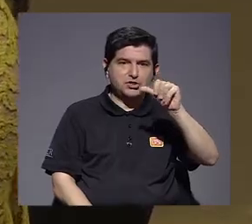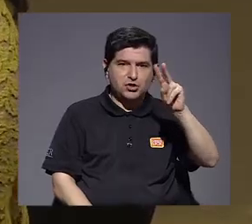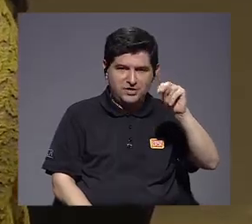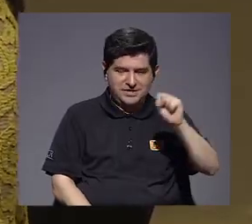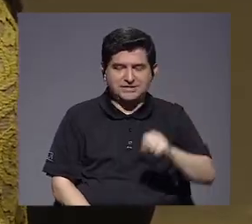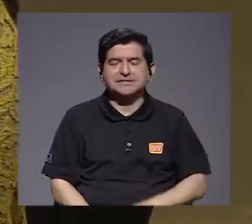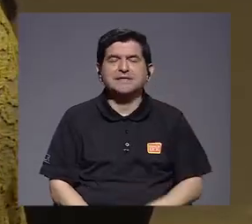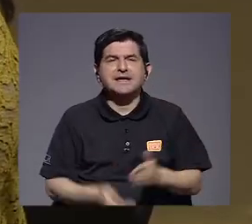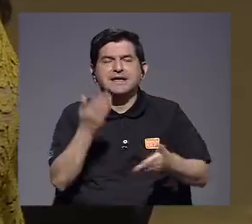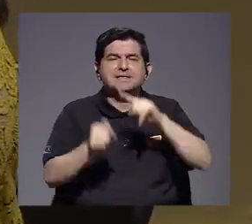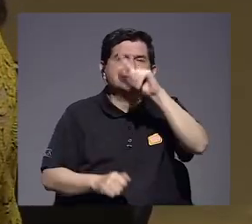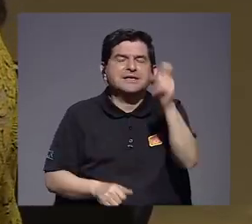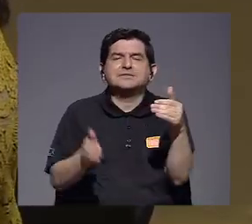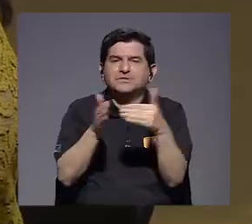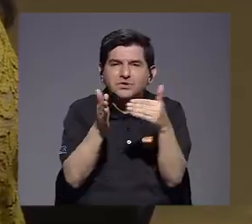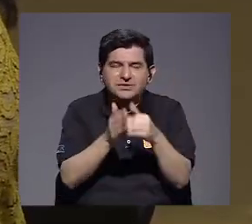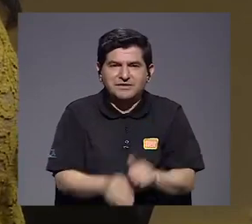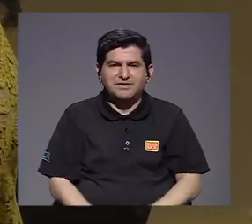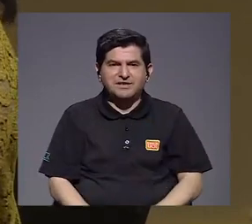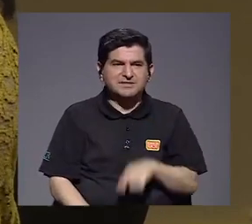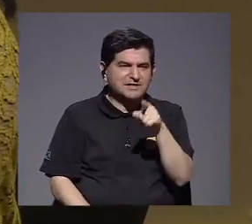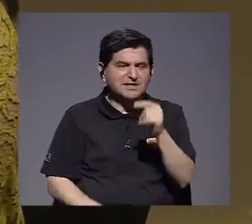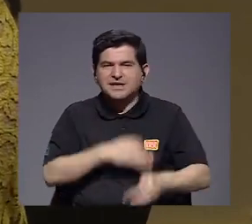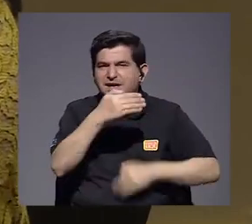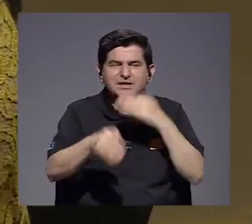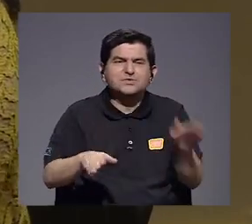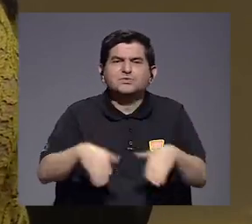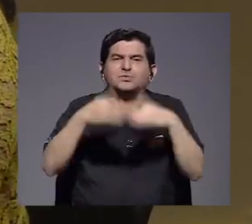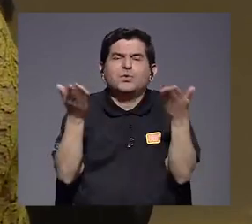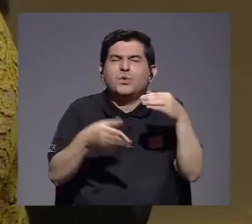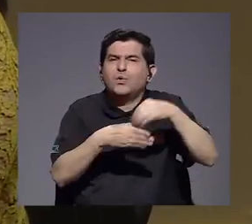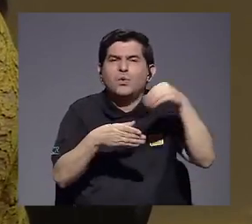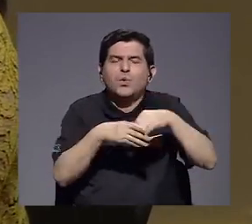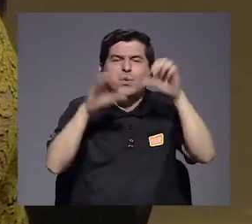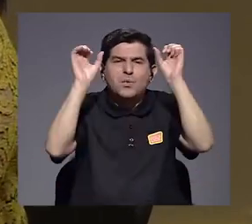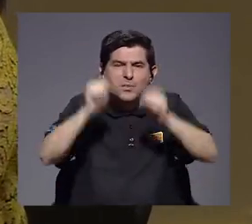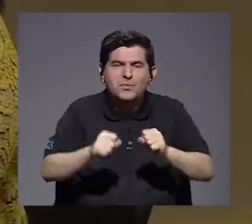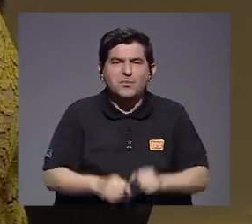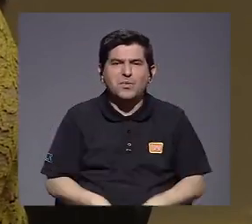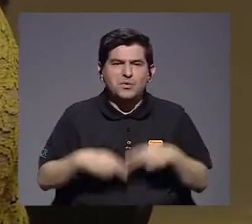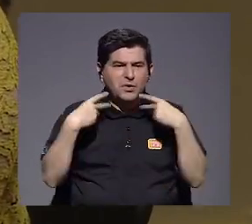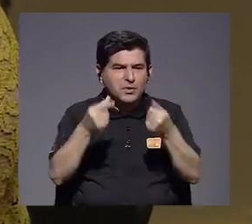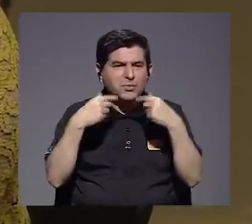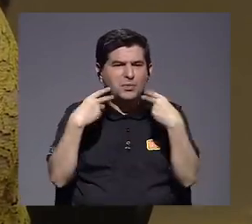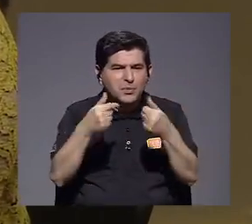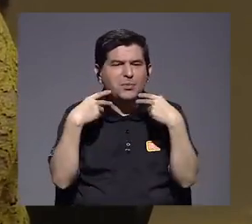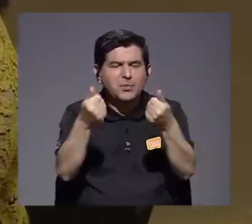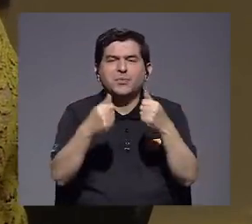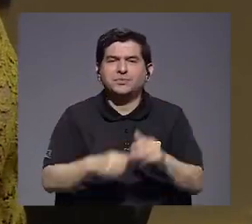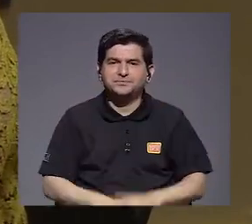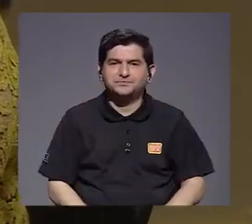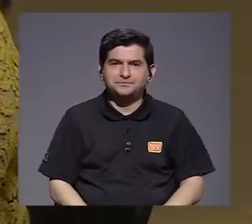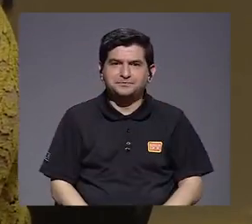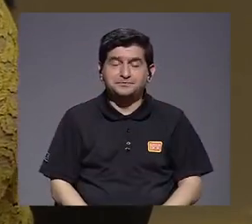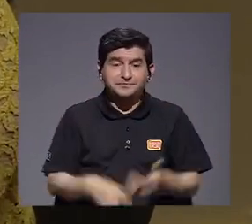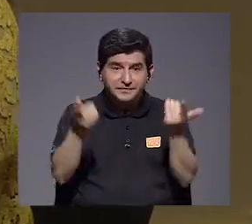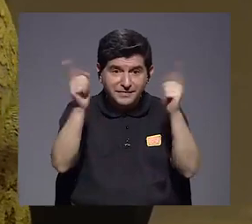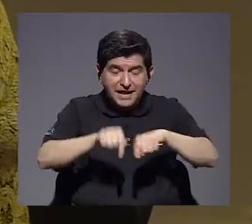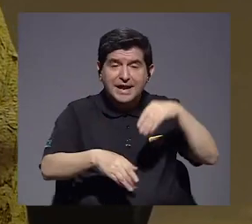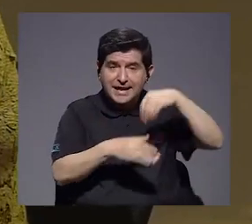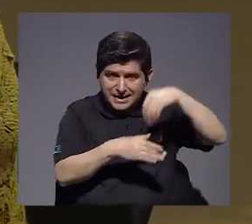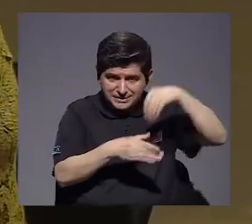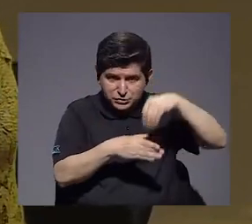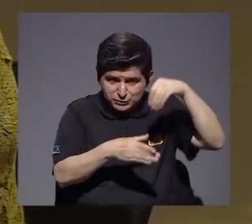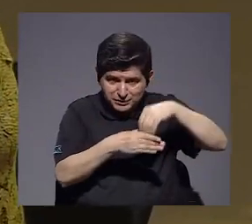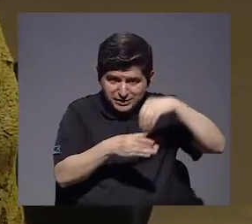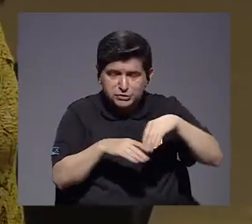pregunta que quizás están haciendo es ¿y cómo van a gestionar toda esa inversión para que se pueda agilizar más rápidamente? Pues en el caso de la